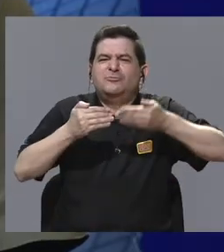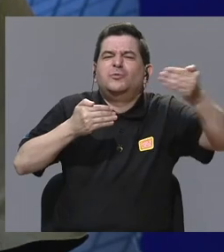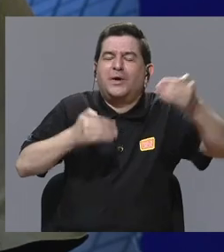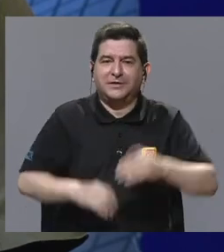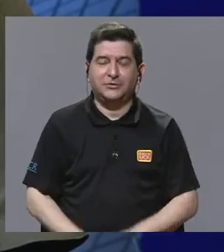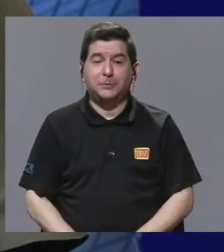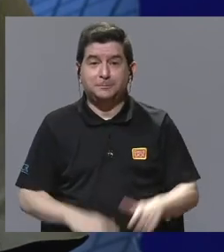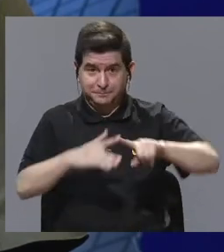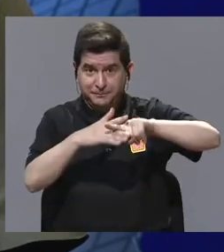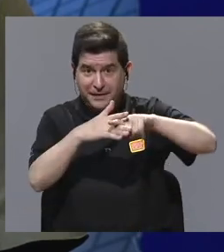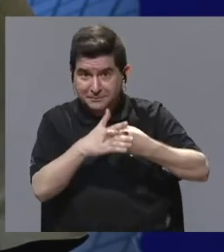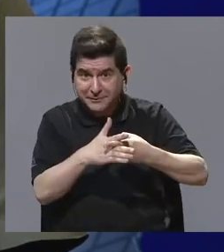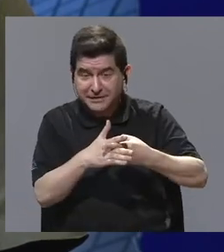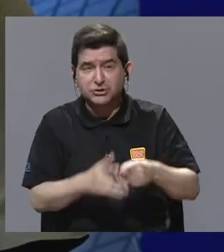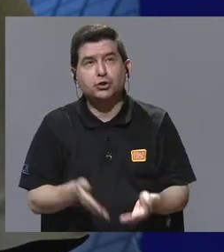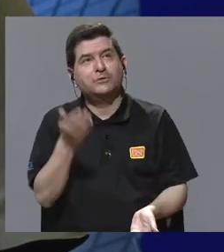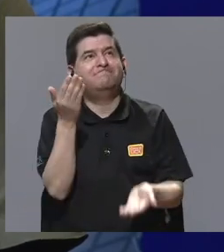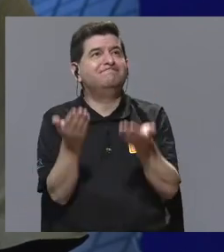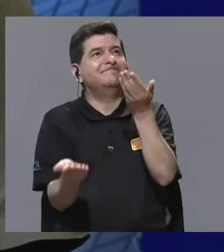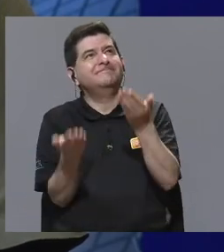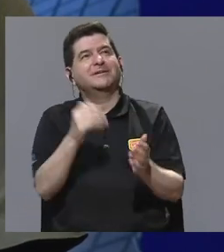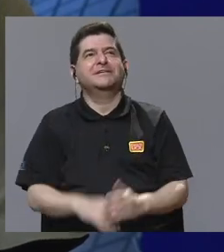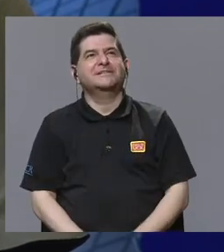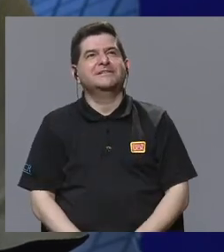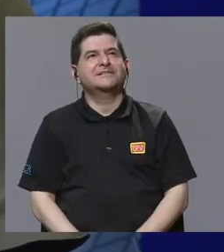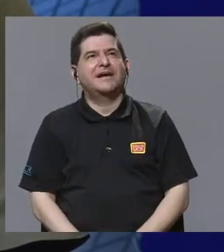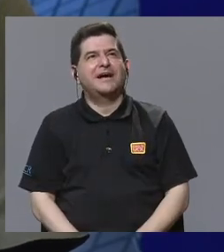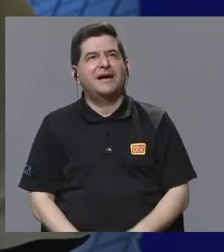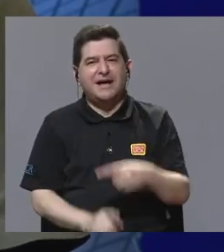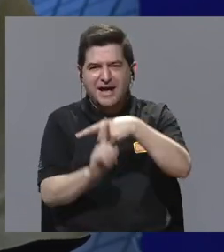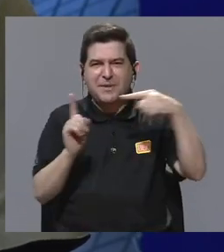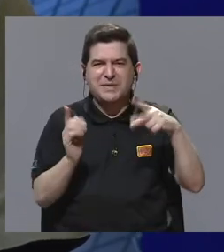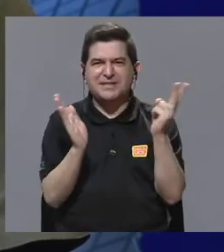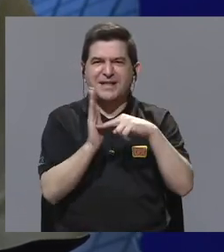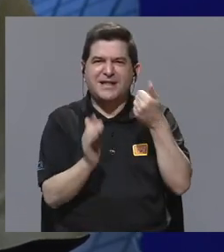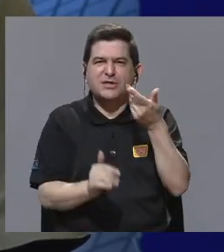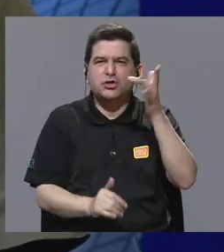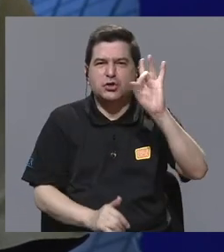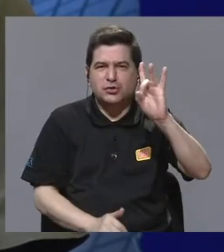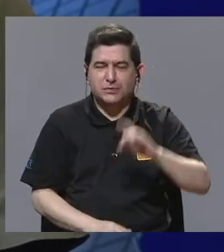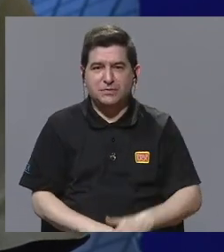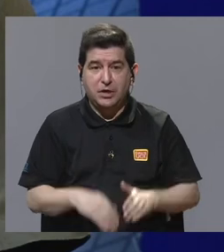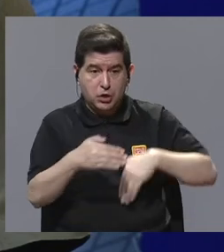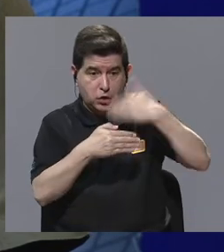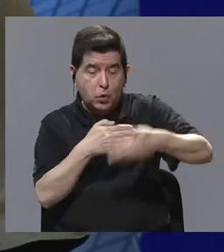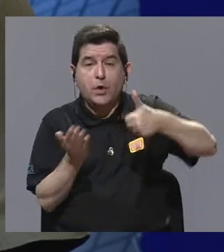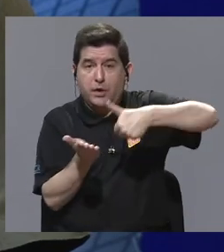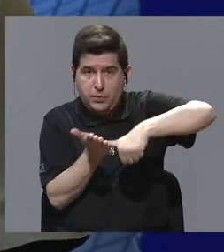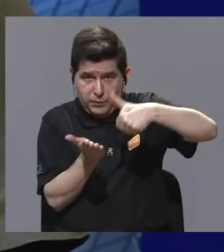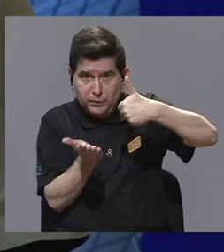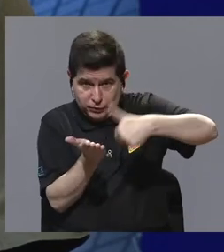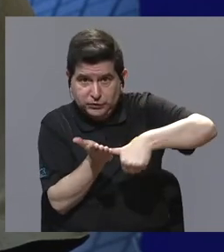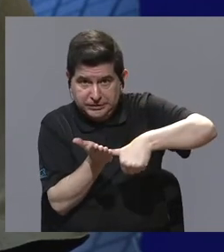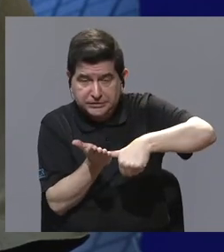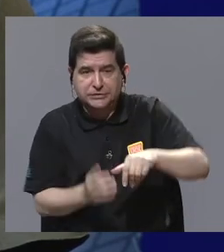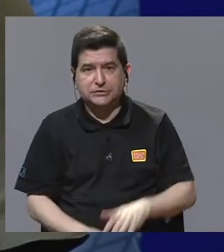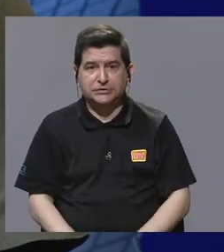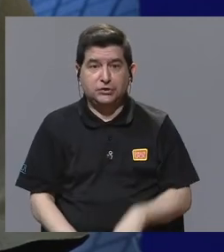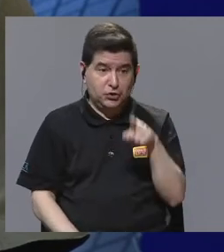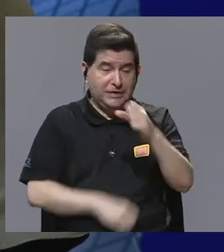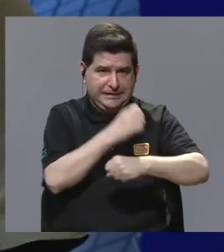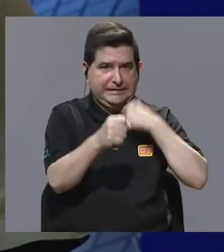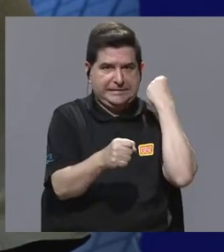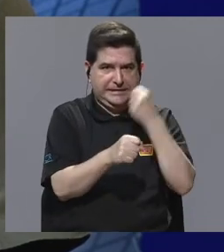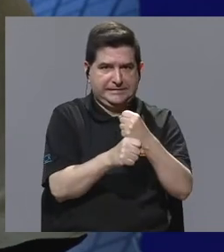nació hacia mediados de 2018, posterior a la elección de ese año,